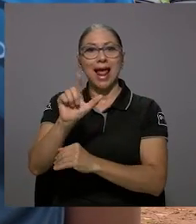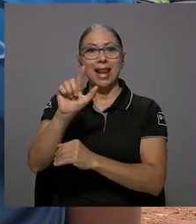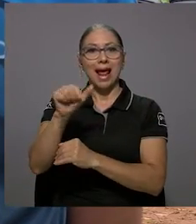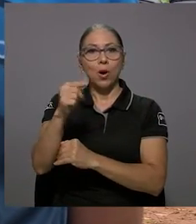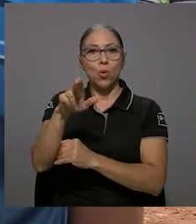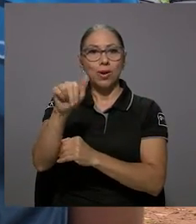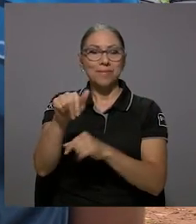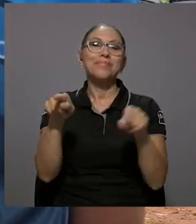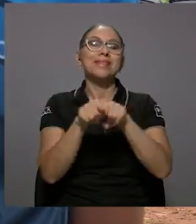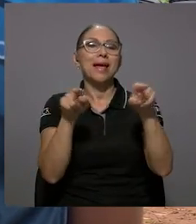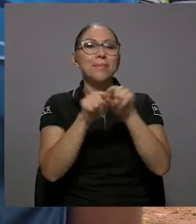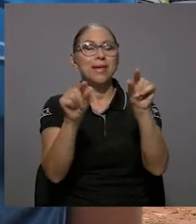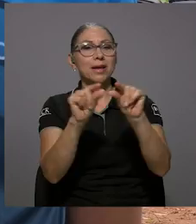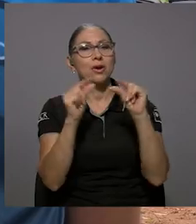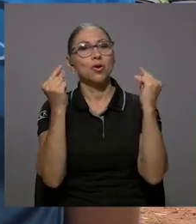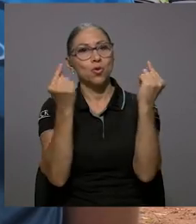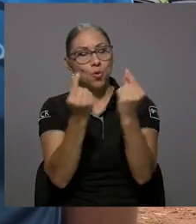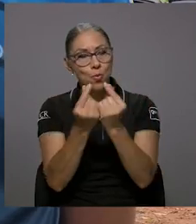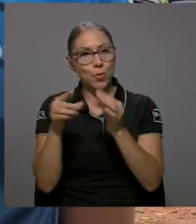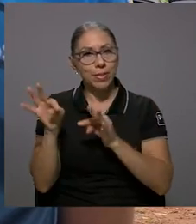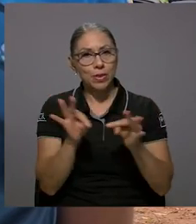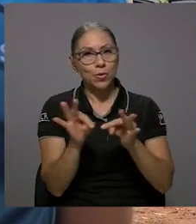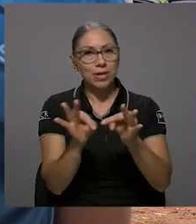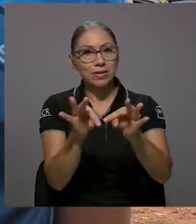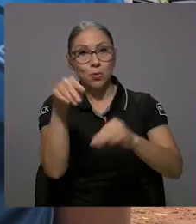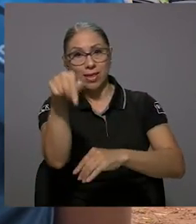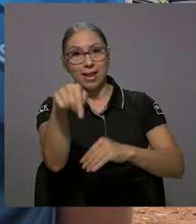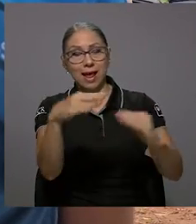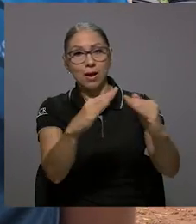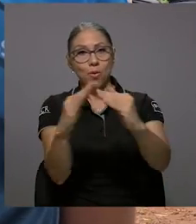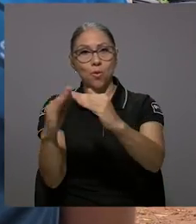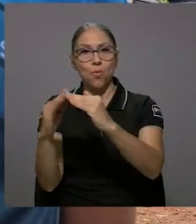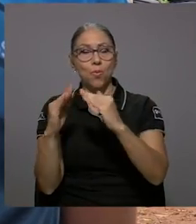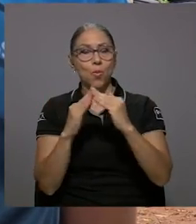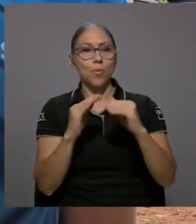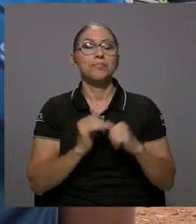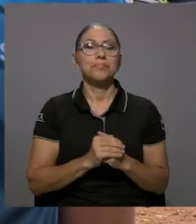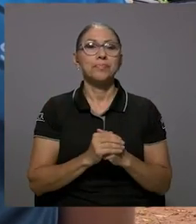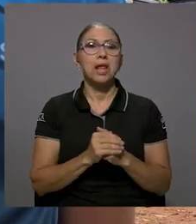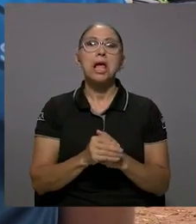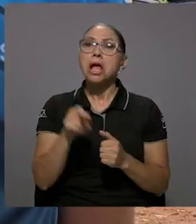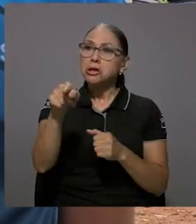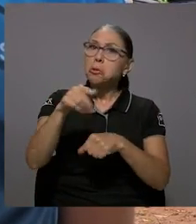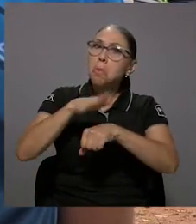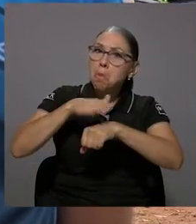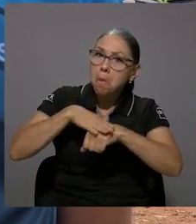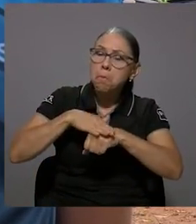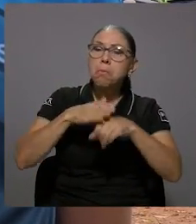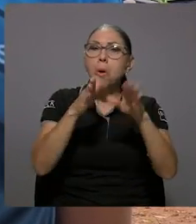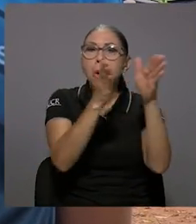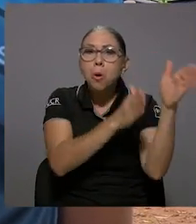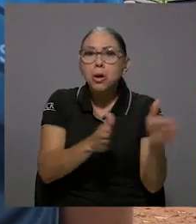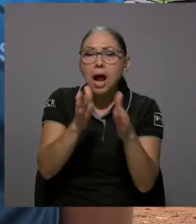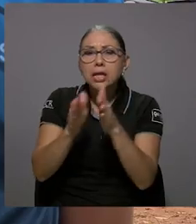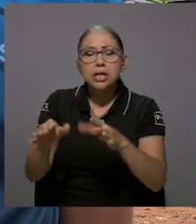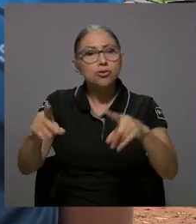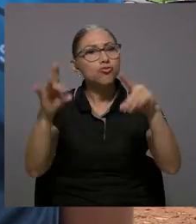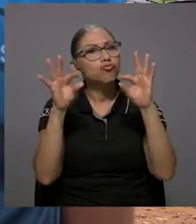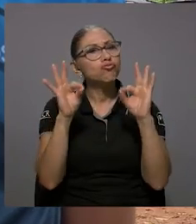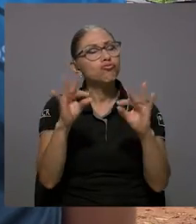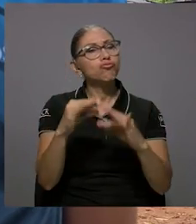como lo es la Asociación de Desarrollo de la Comunidad Alto Laguna, también como lo es el Grupo de Turismo de la Comunidad.